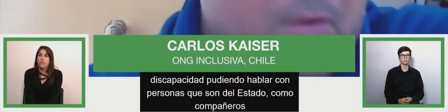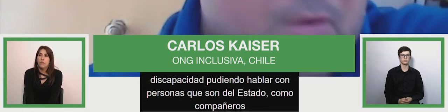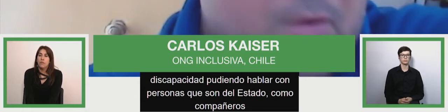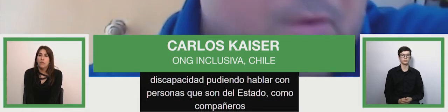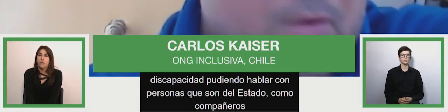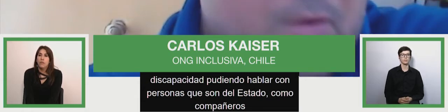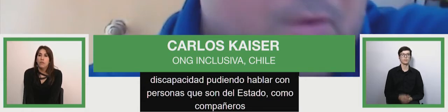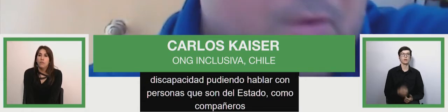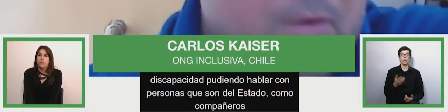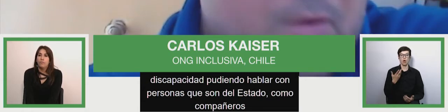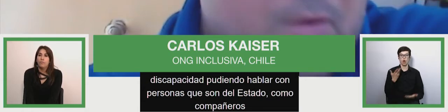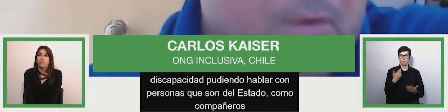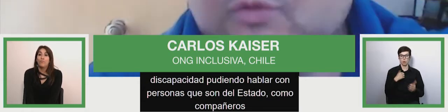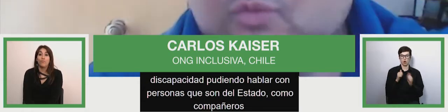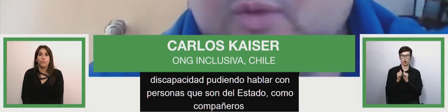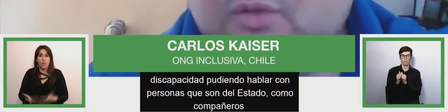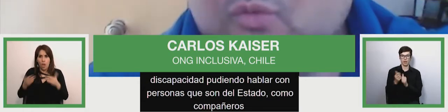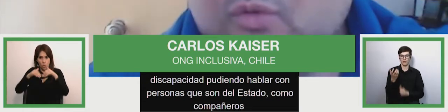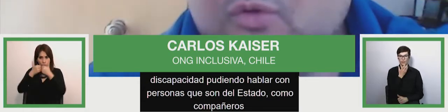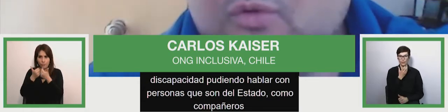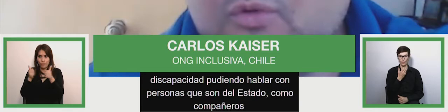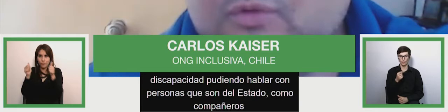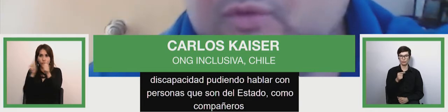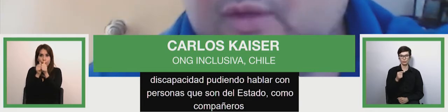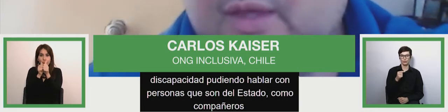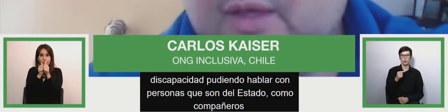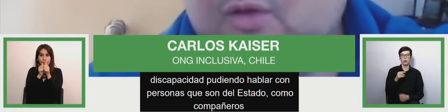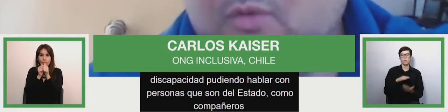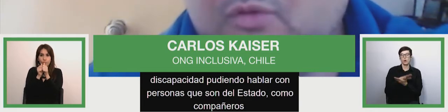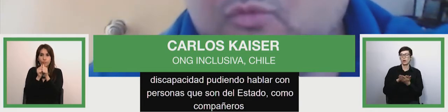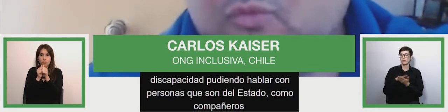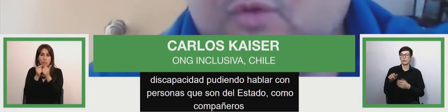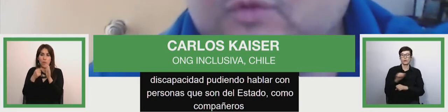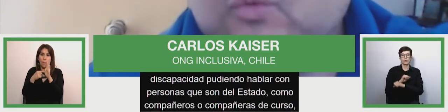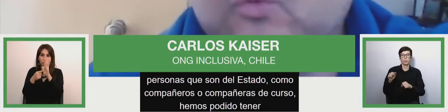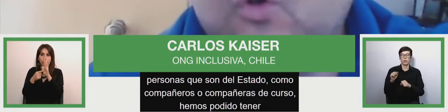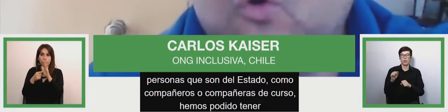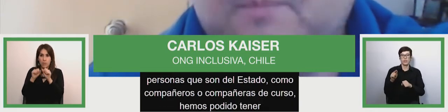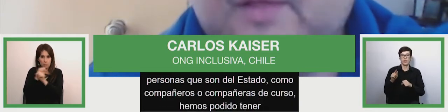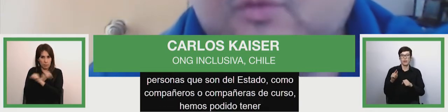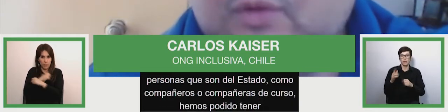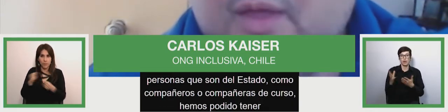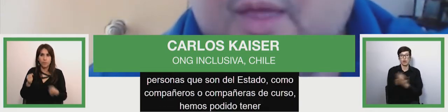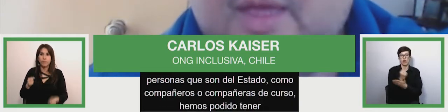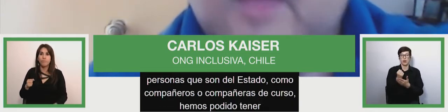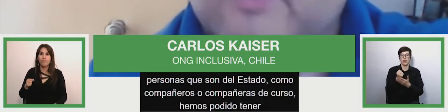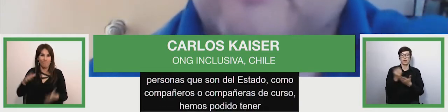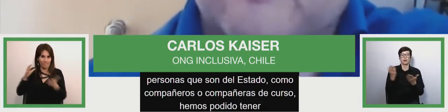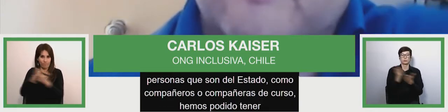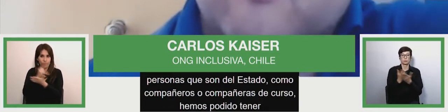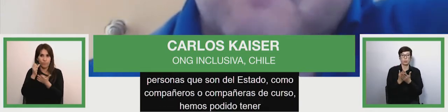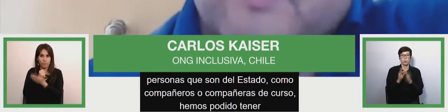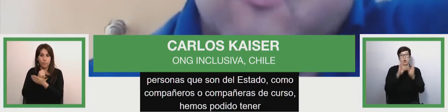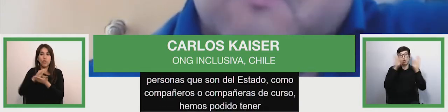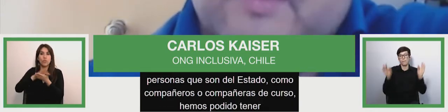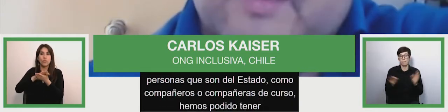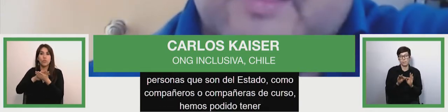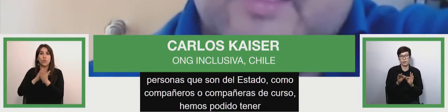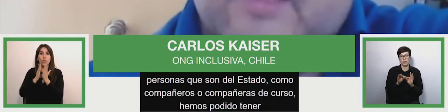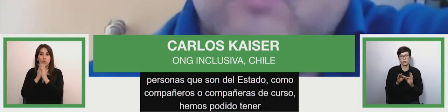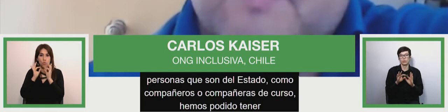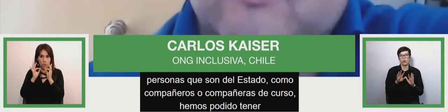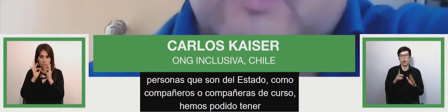hemos podido tener en su vida no pudieron terminar sus estudios no tuvieron sus estudios completos y tener de compañero o compañera